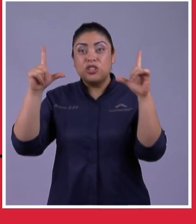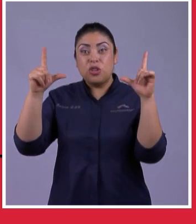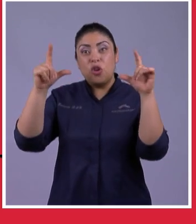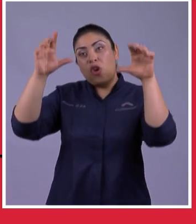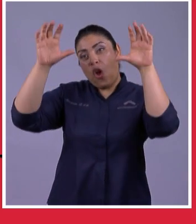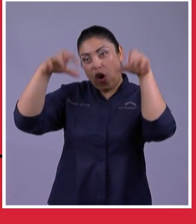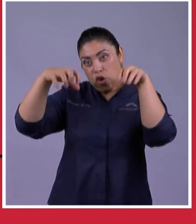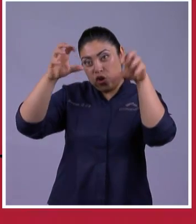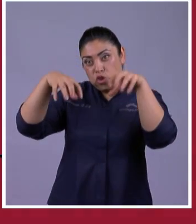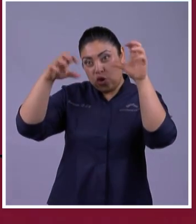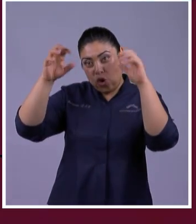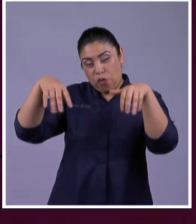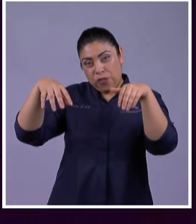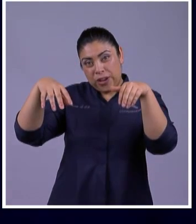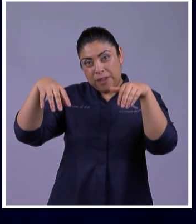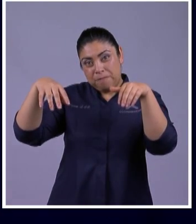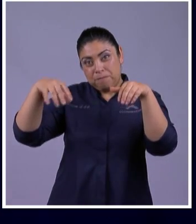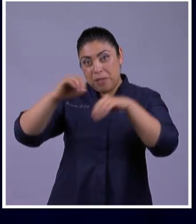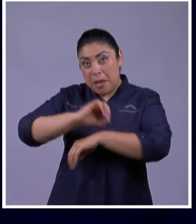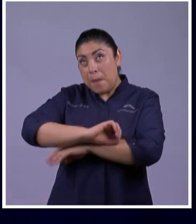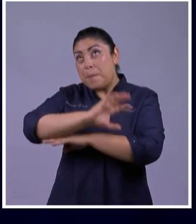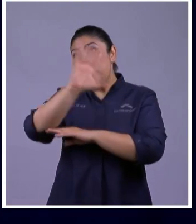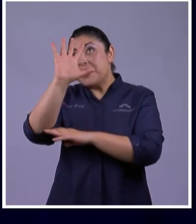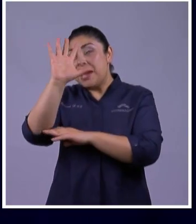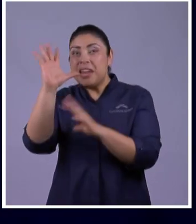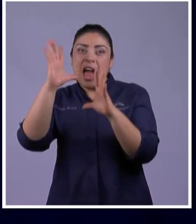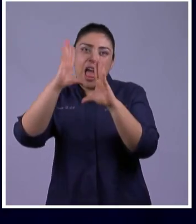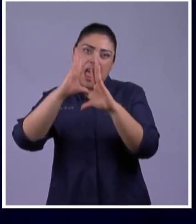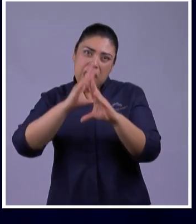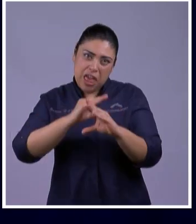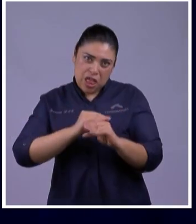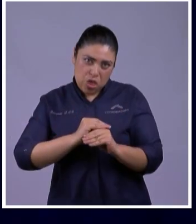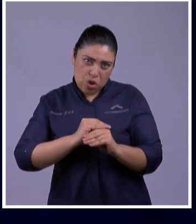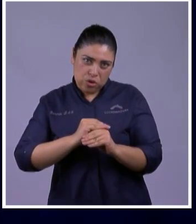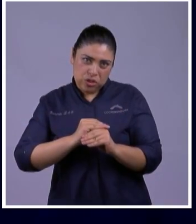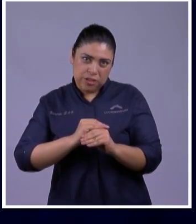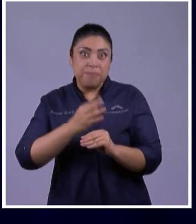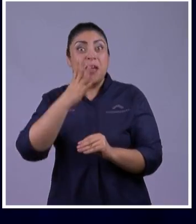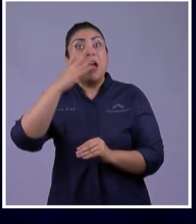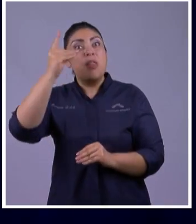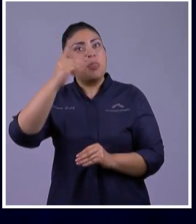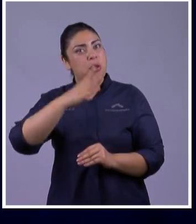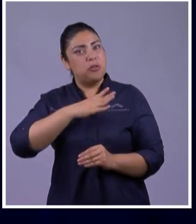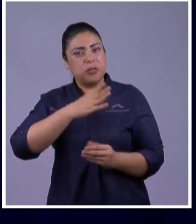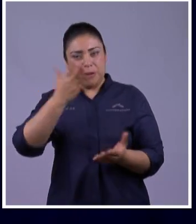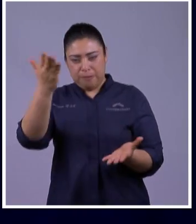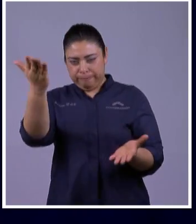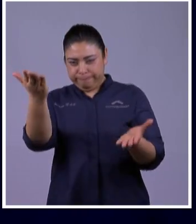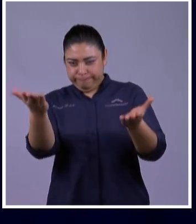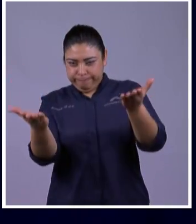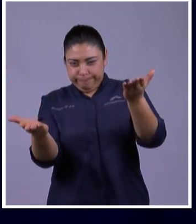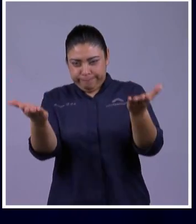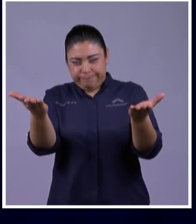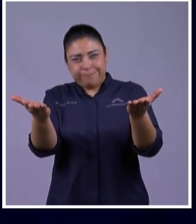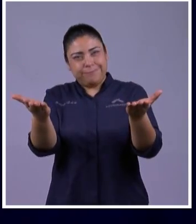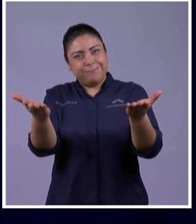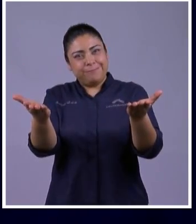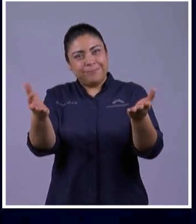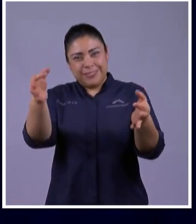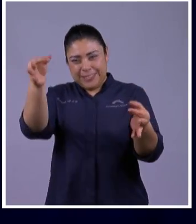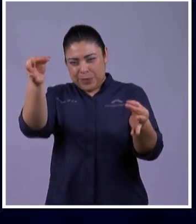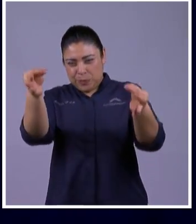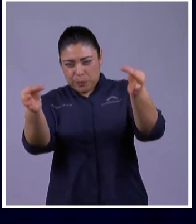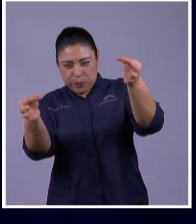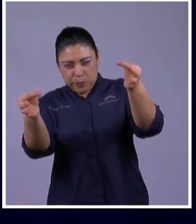que exista balance luz de día oscuridad de noche y ambas están en el día de